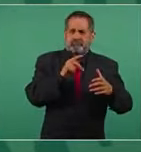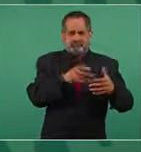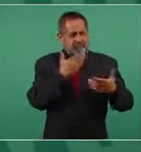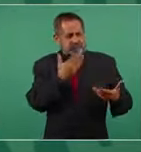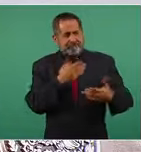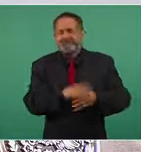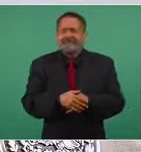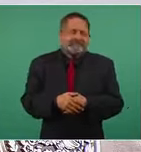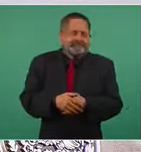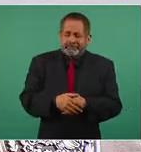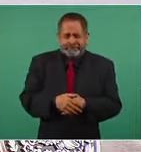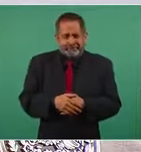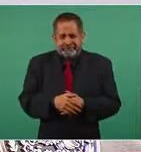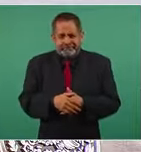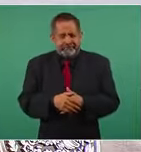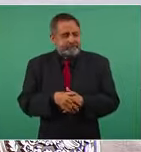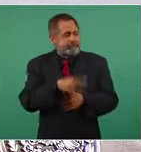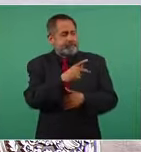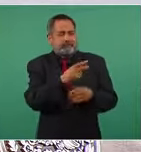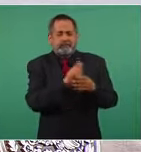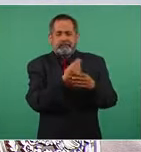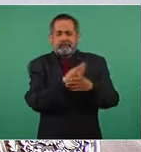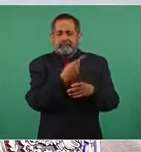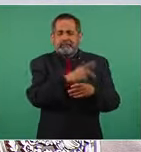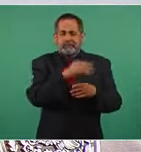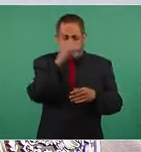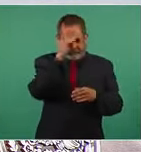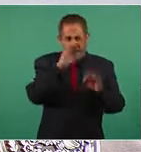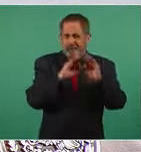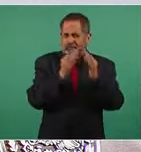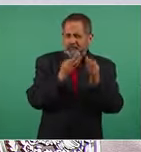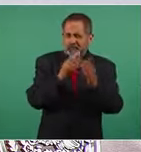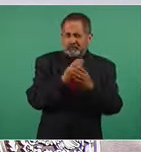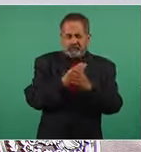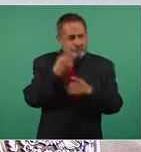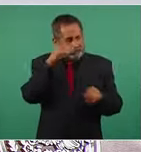o su pensamiento